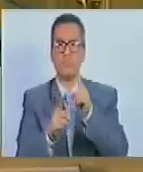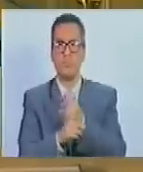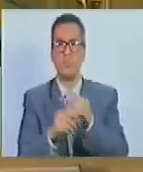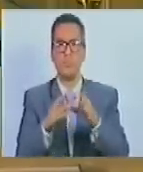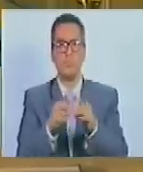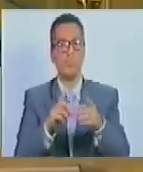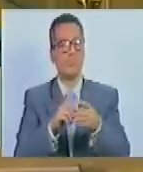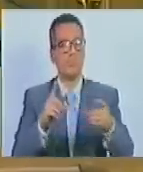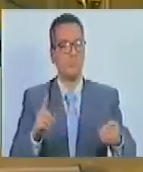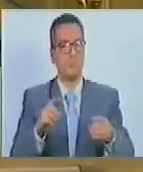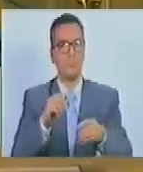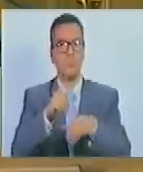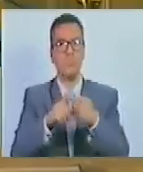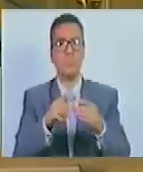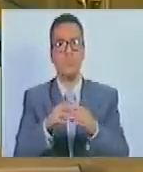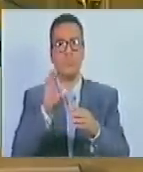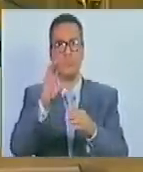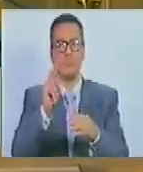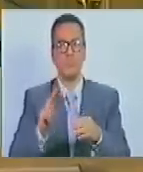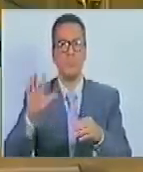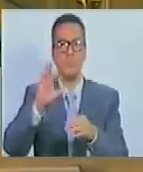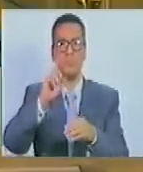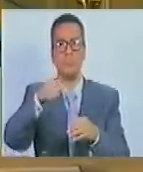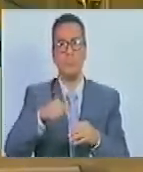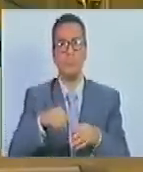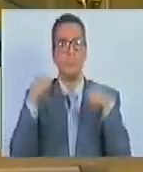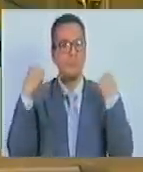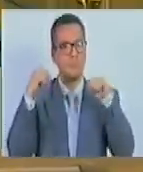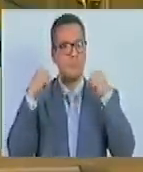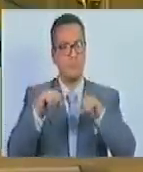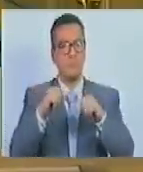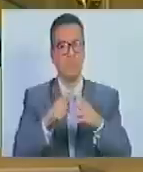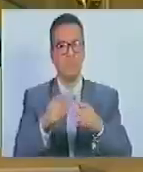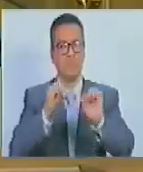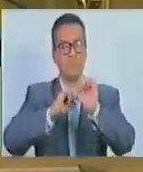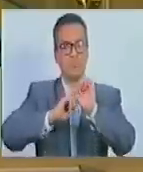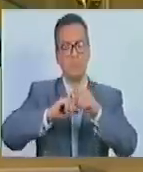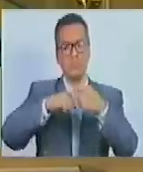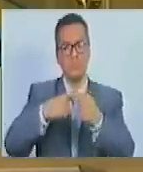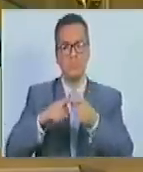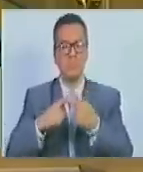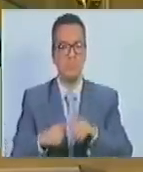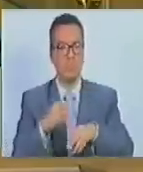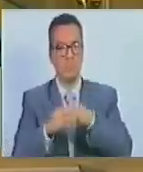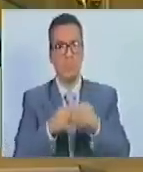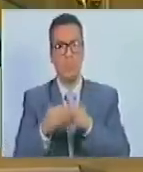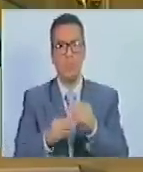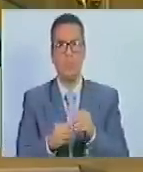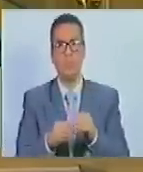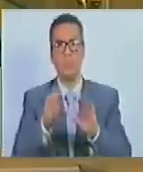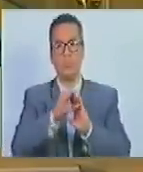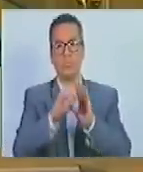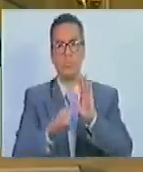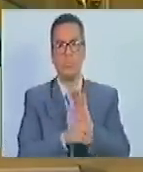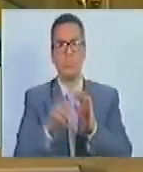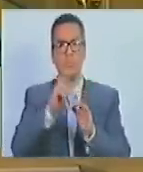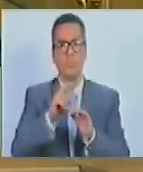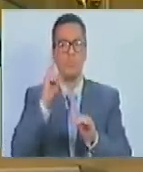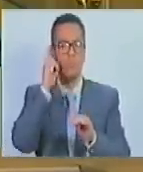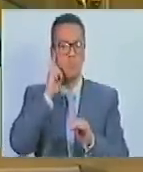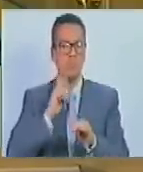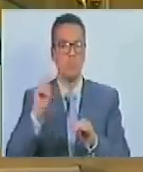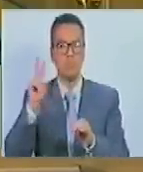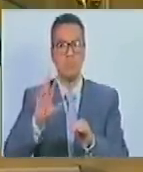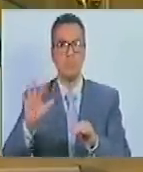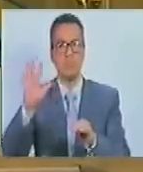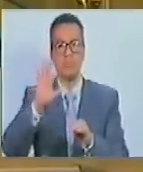independencia y seguridad de la Nación, así como en prácticas discriminatorias contrarias a lo previsto en la Constitución de la República Bolivariana